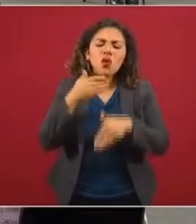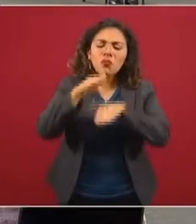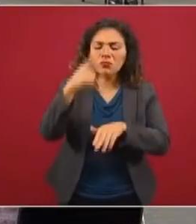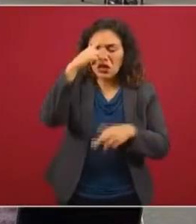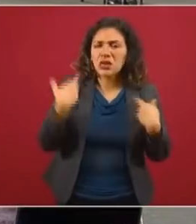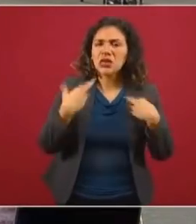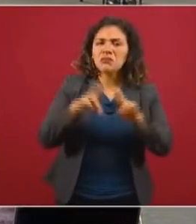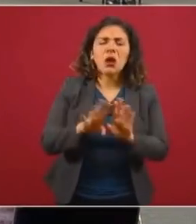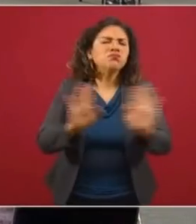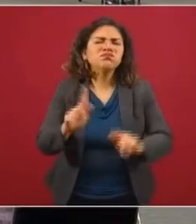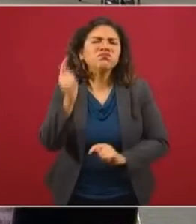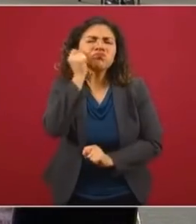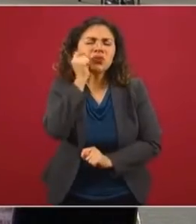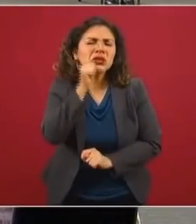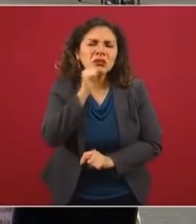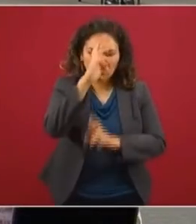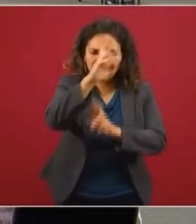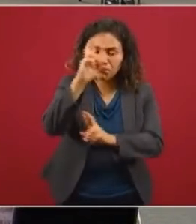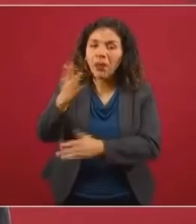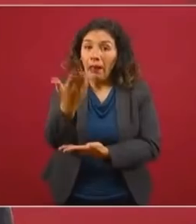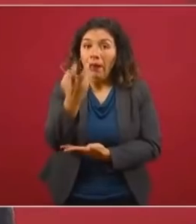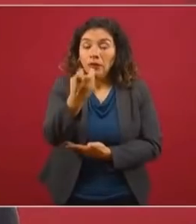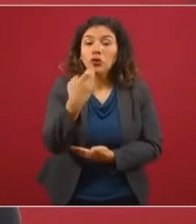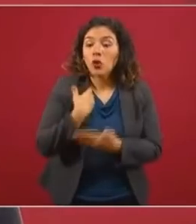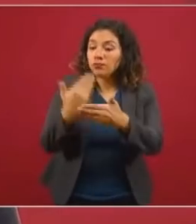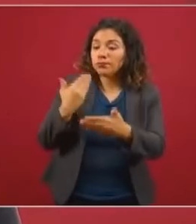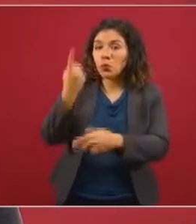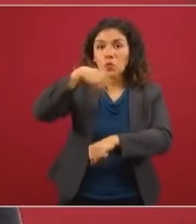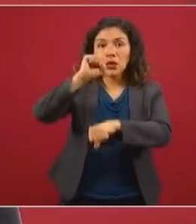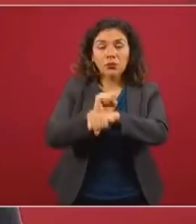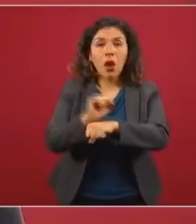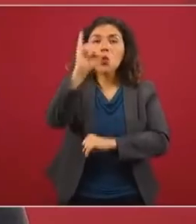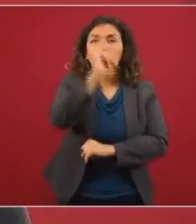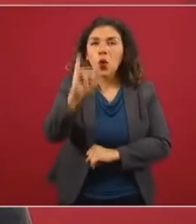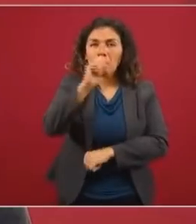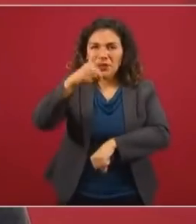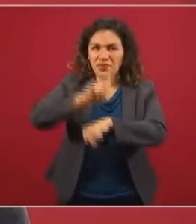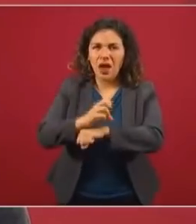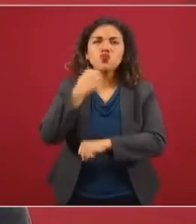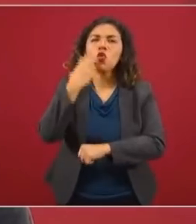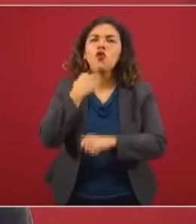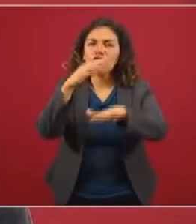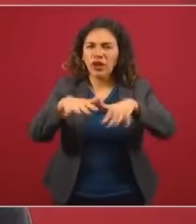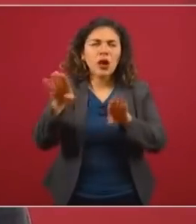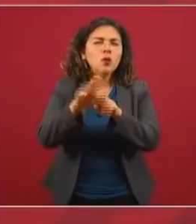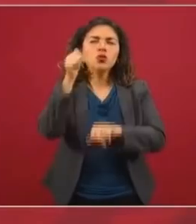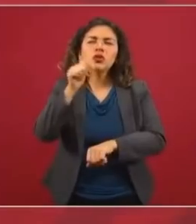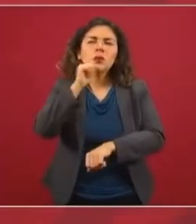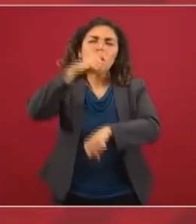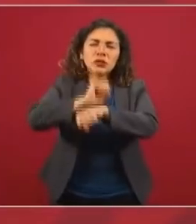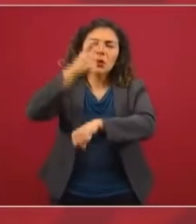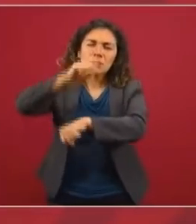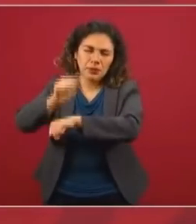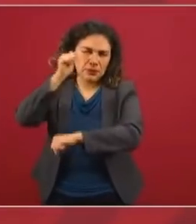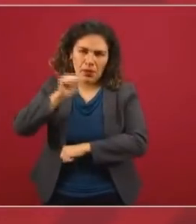Entonces, insisto, la semana pasada, que tuvimos en jueves esta conferencia, como la tenemos todas las semanas o casi